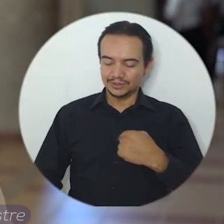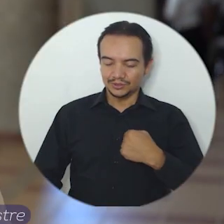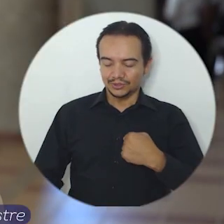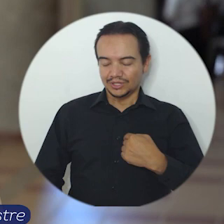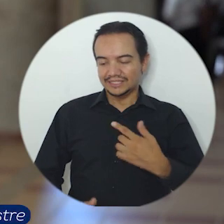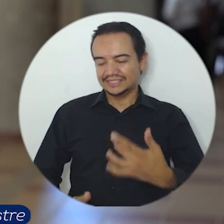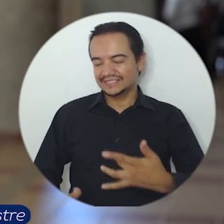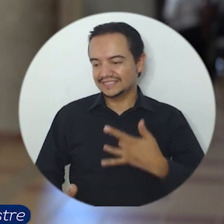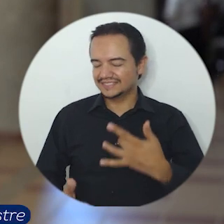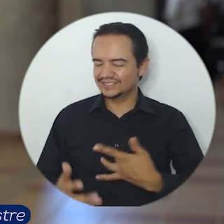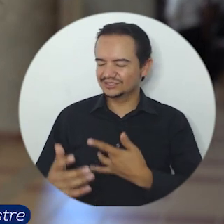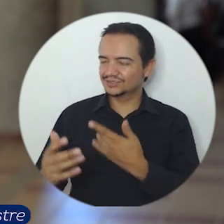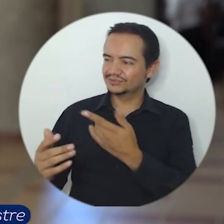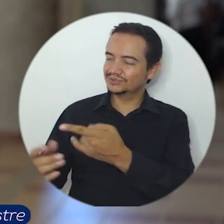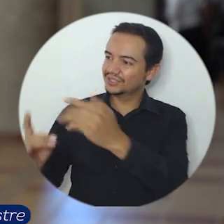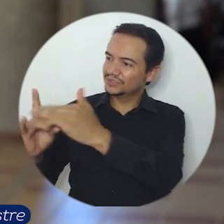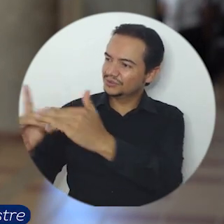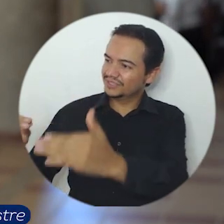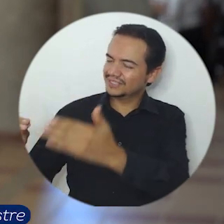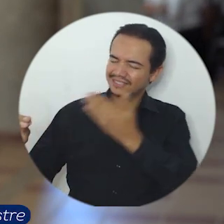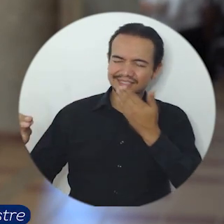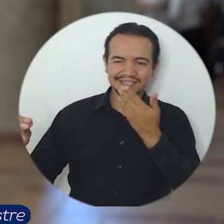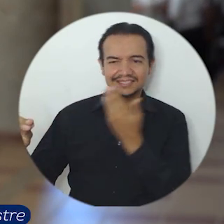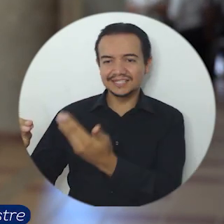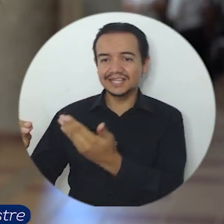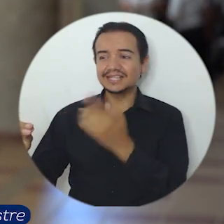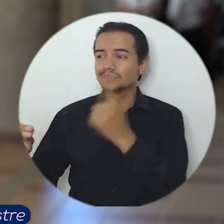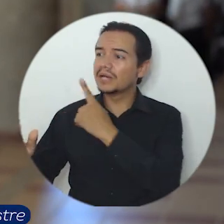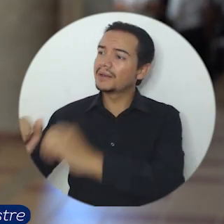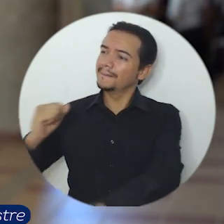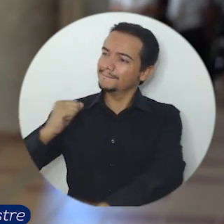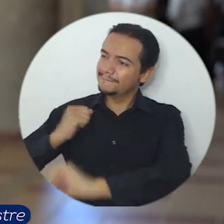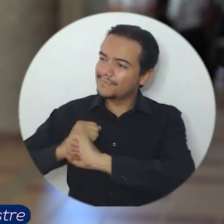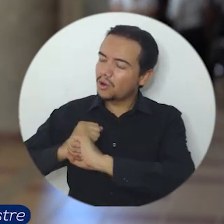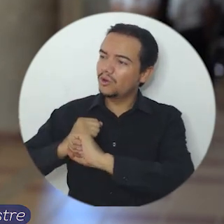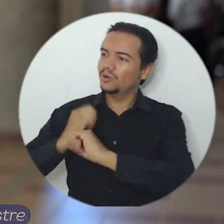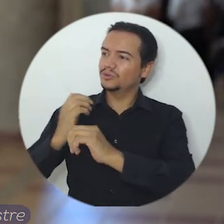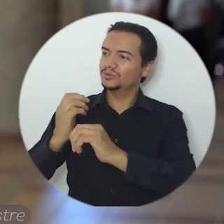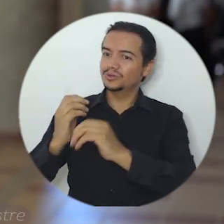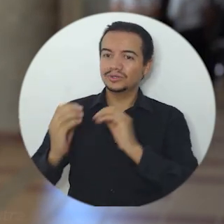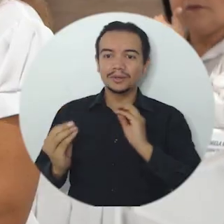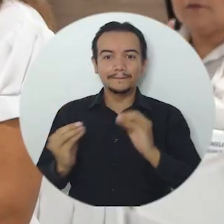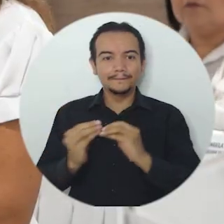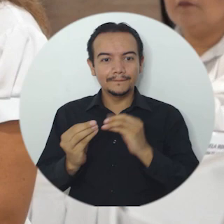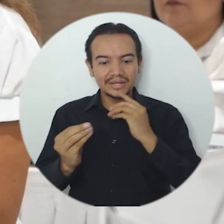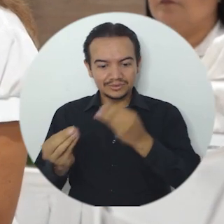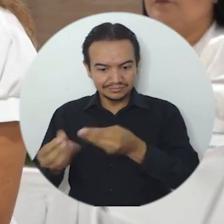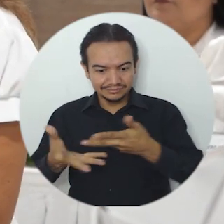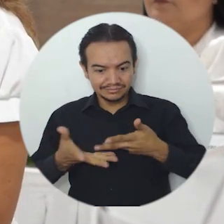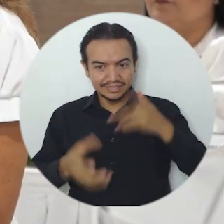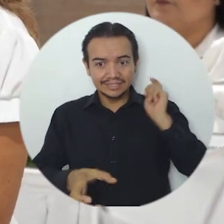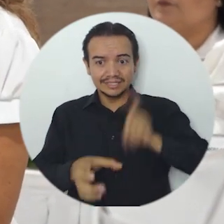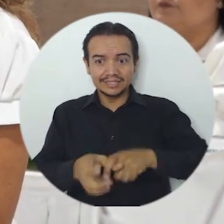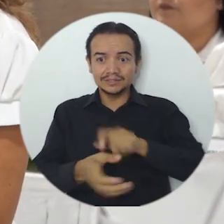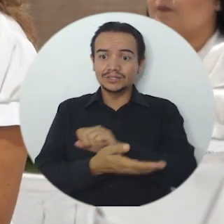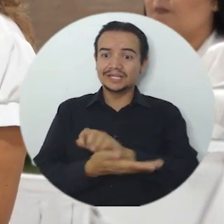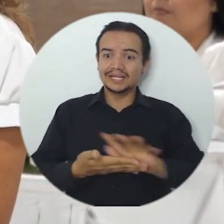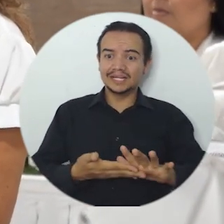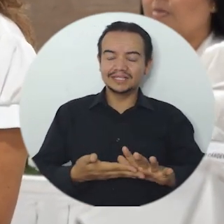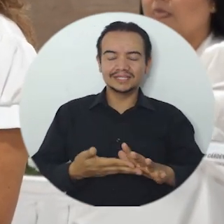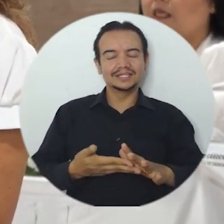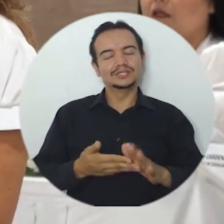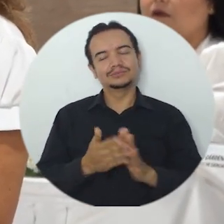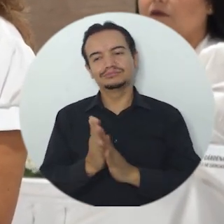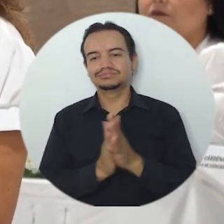Me siento, la verdad, muy agradecida con la universidad por todo el apoyo que me han brindado. El estudiar ahora con matrícula